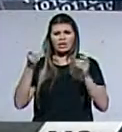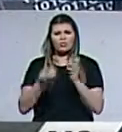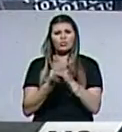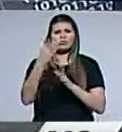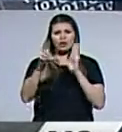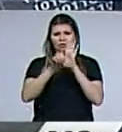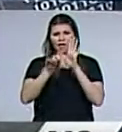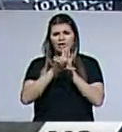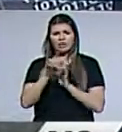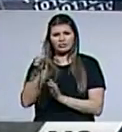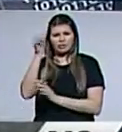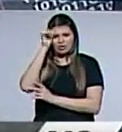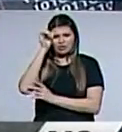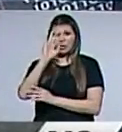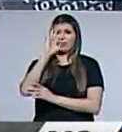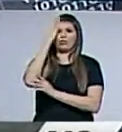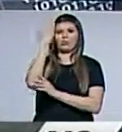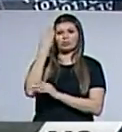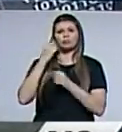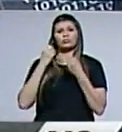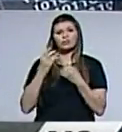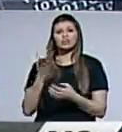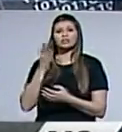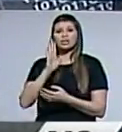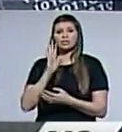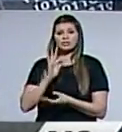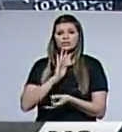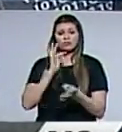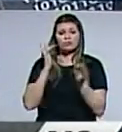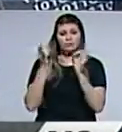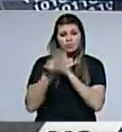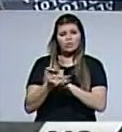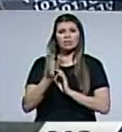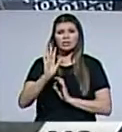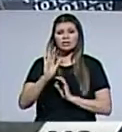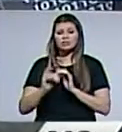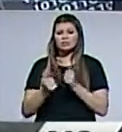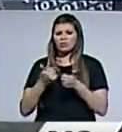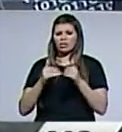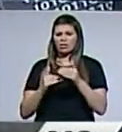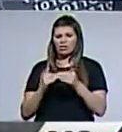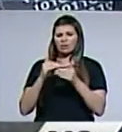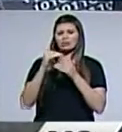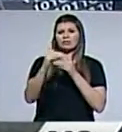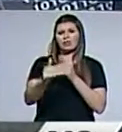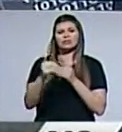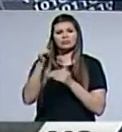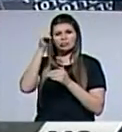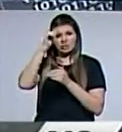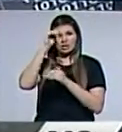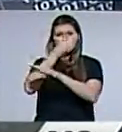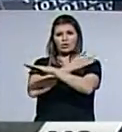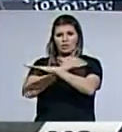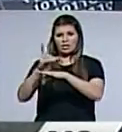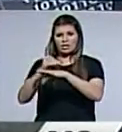como una revolución legal. De alguna manera fue recibida como un paso adelante en cuanto a los derechos